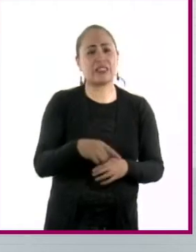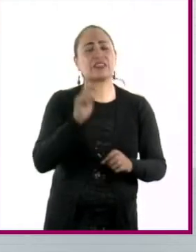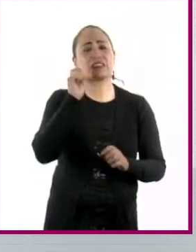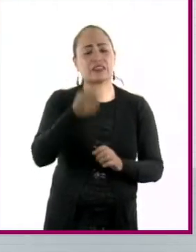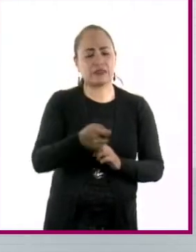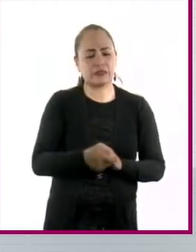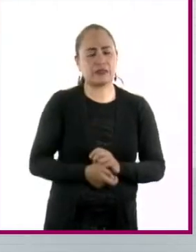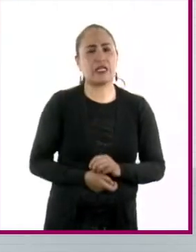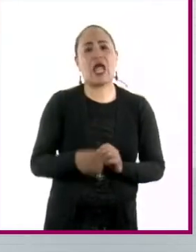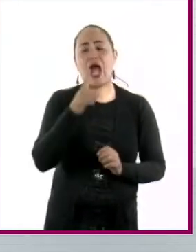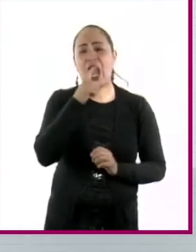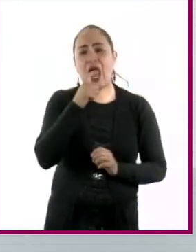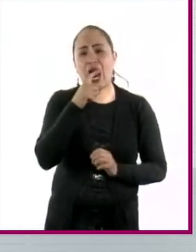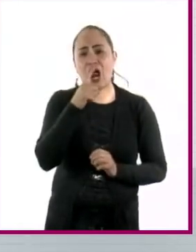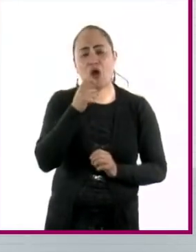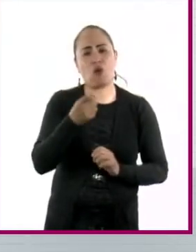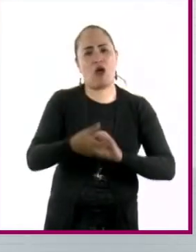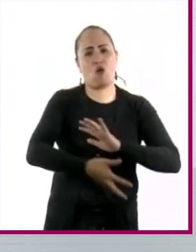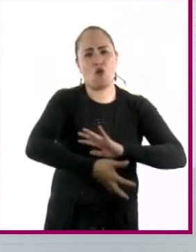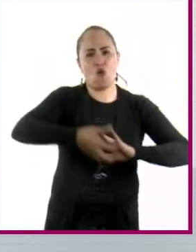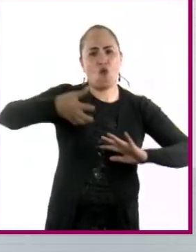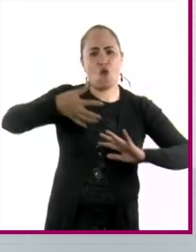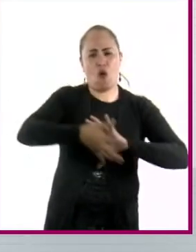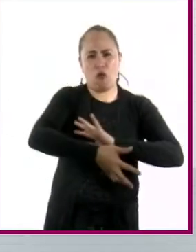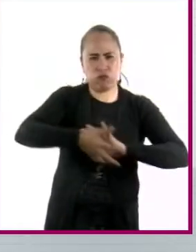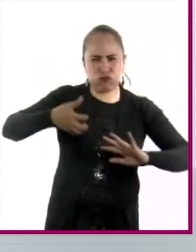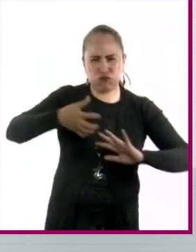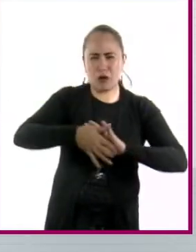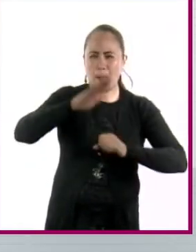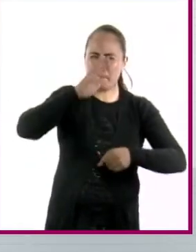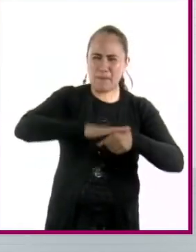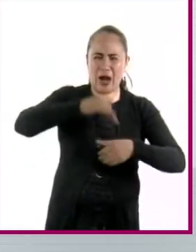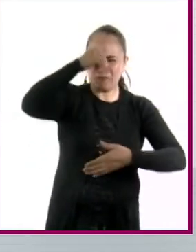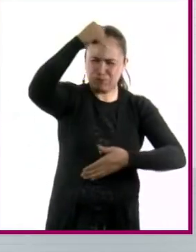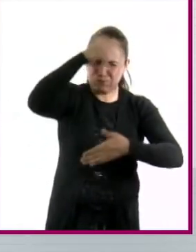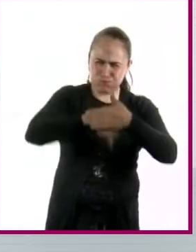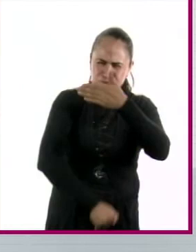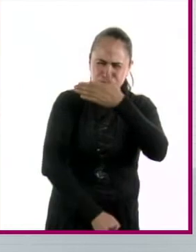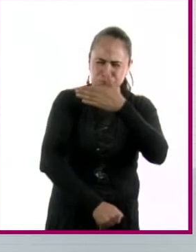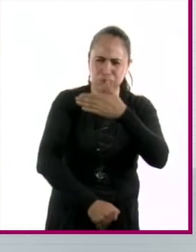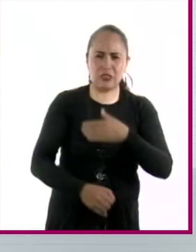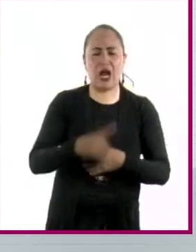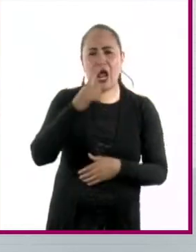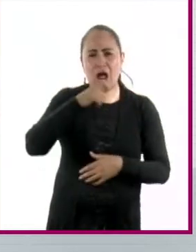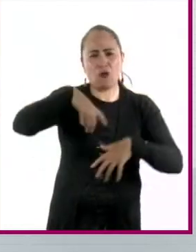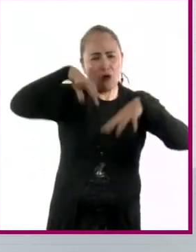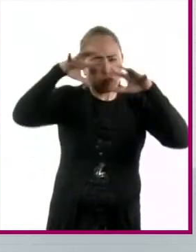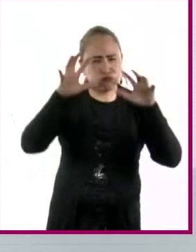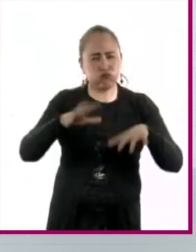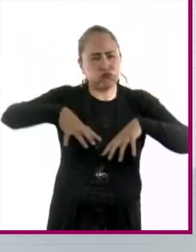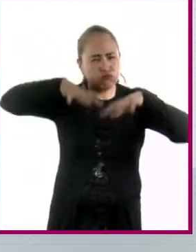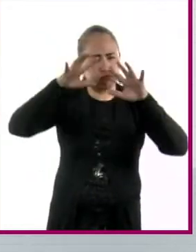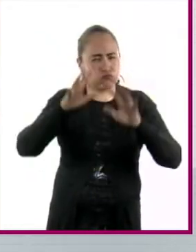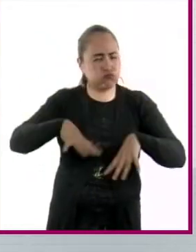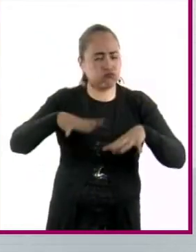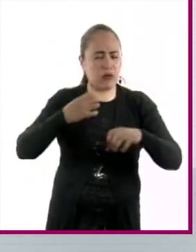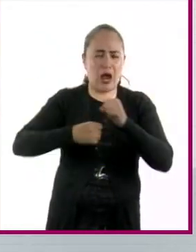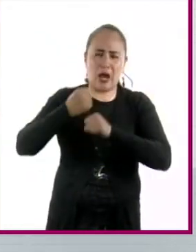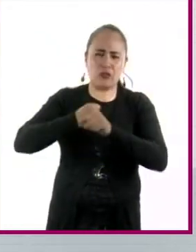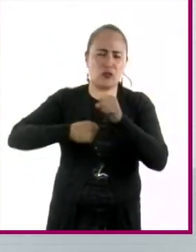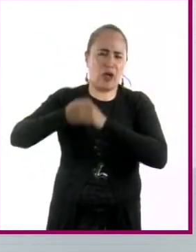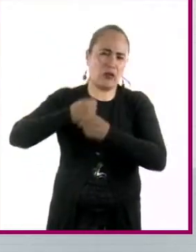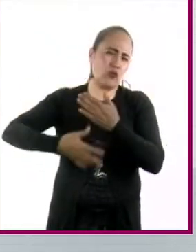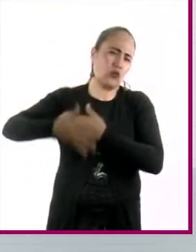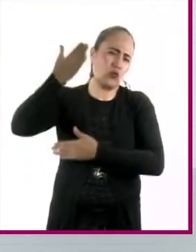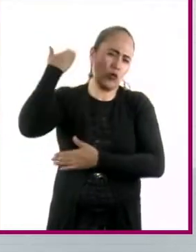demasiada agua del manto acuífero profundo, de una lluvia que llovió hace mucho, y